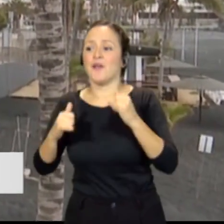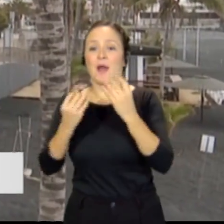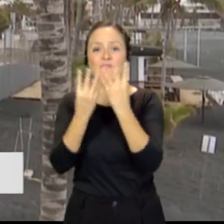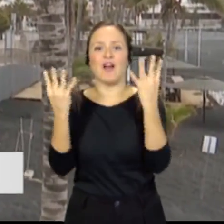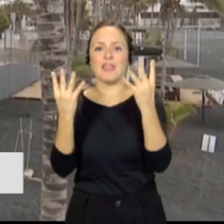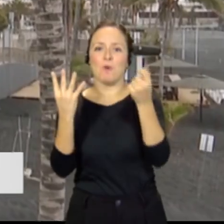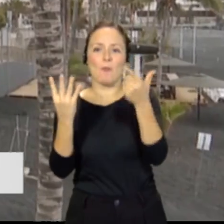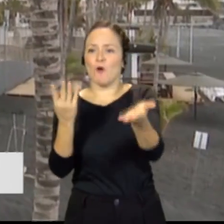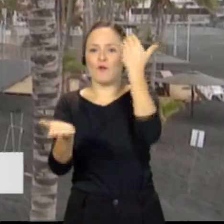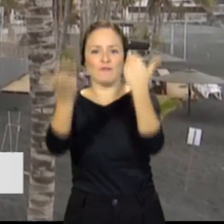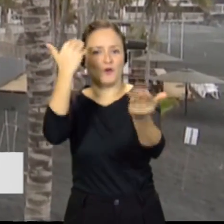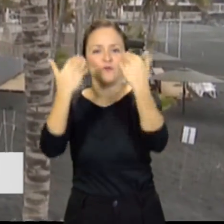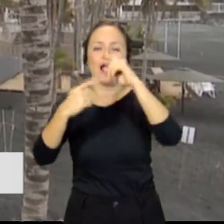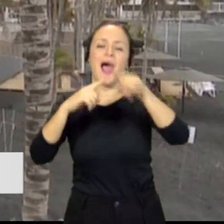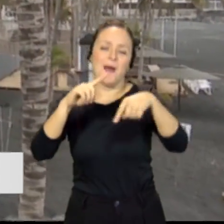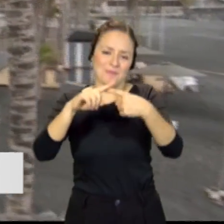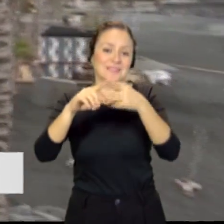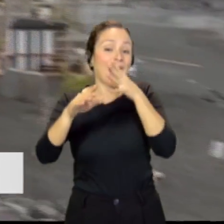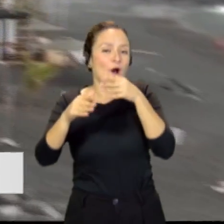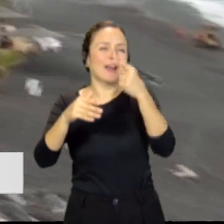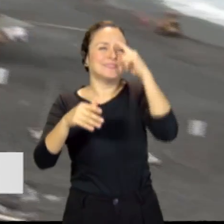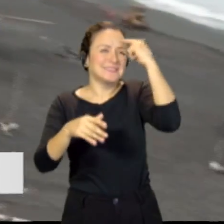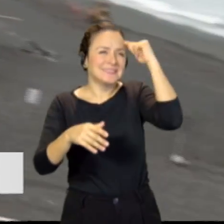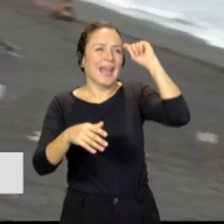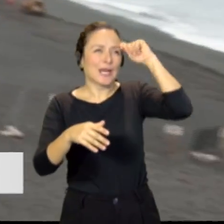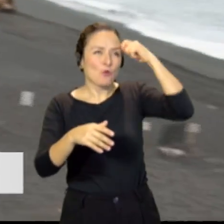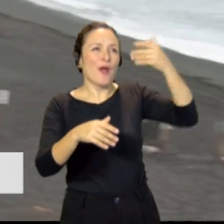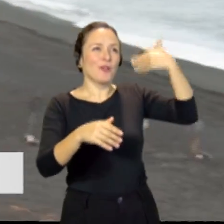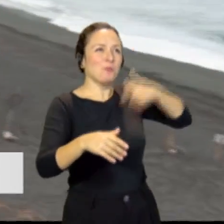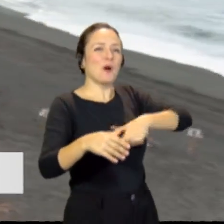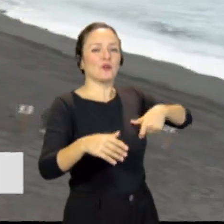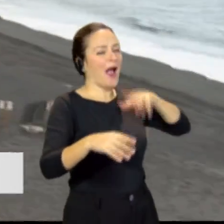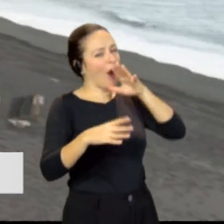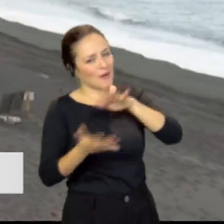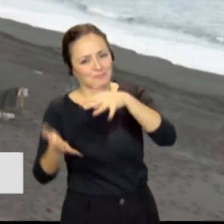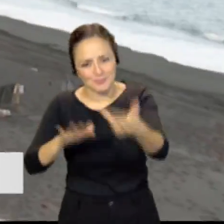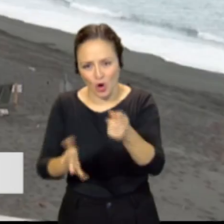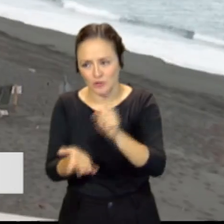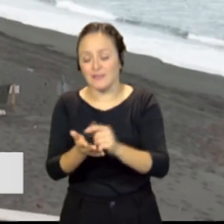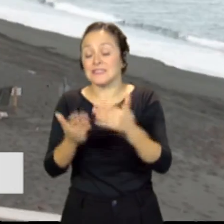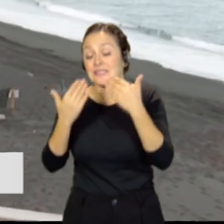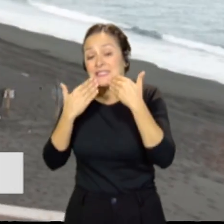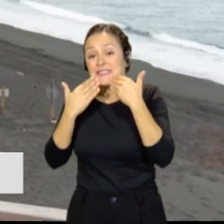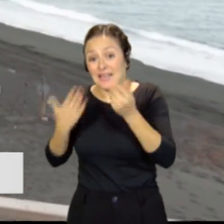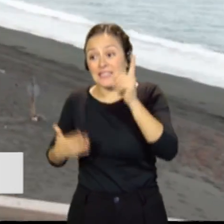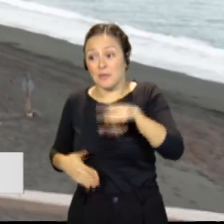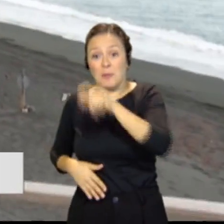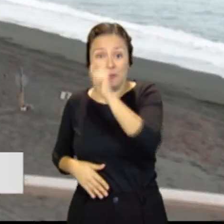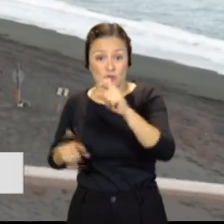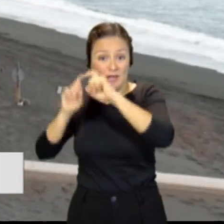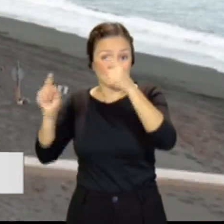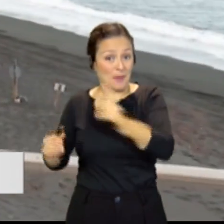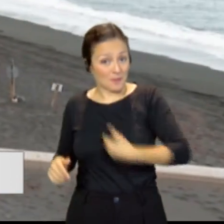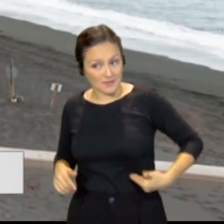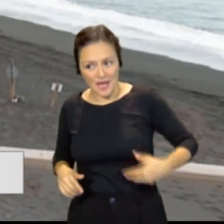desapareciendo y que esto se parece cada vez más al Puerto Nado que todos conocemos. Yo agradezco mucho también la implicación de los empresarios.